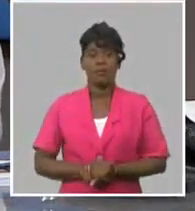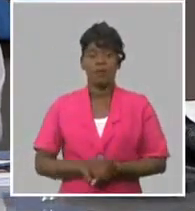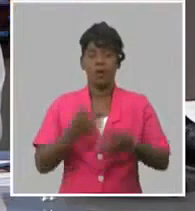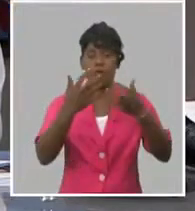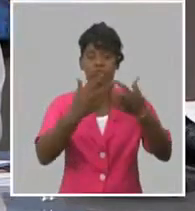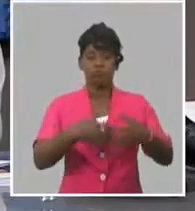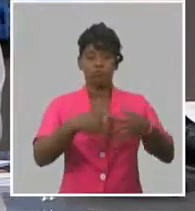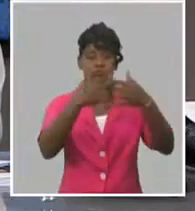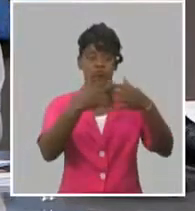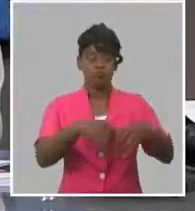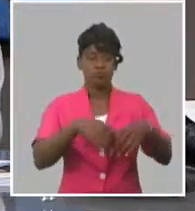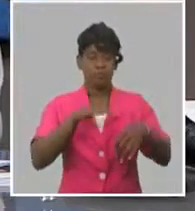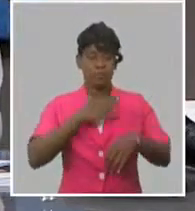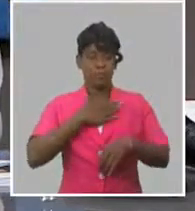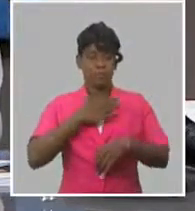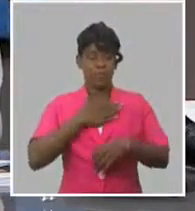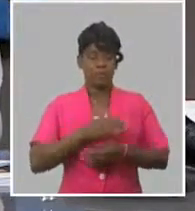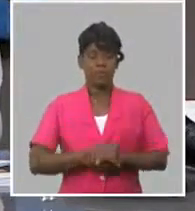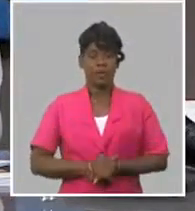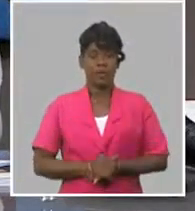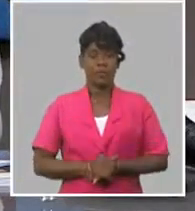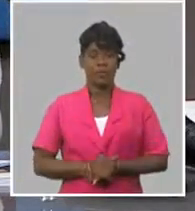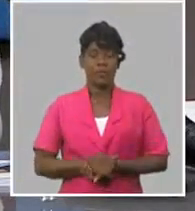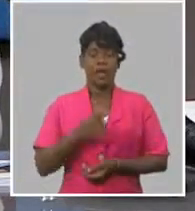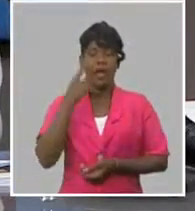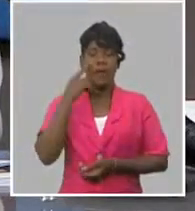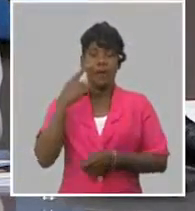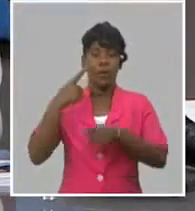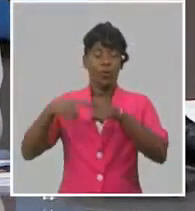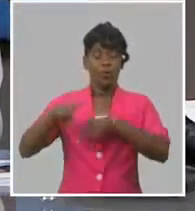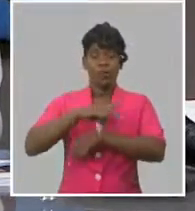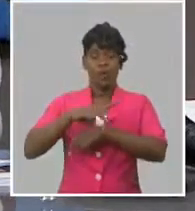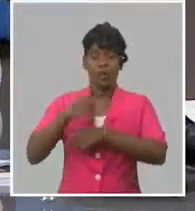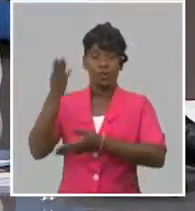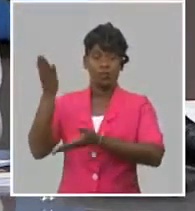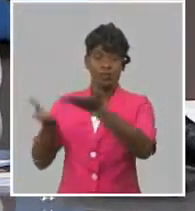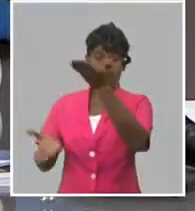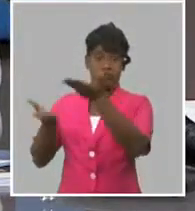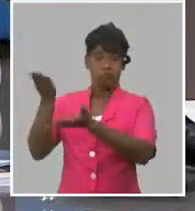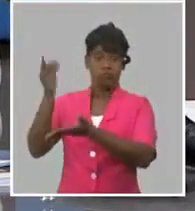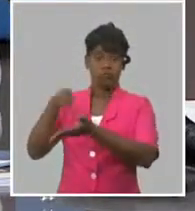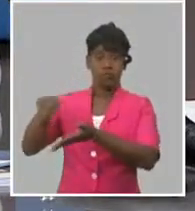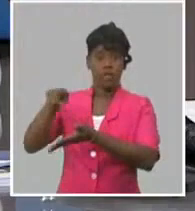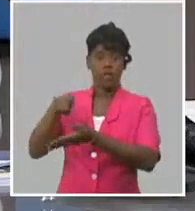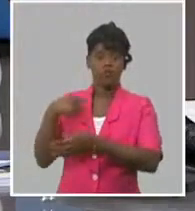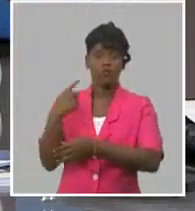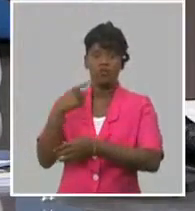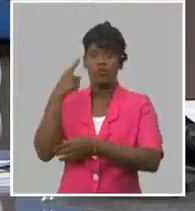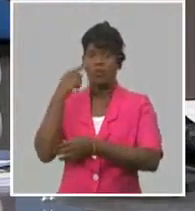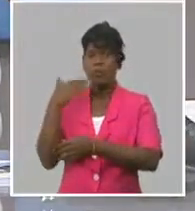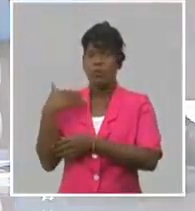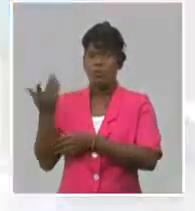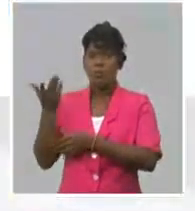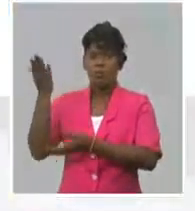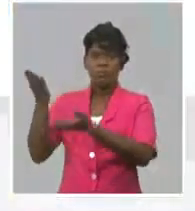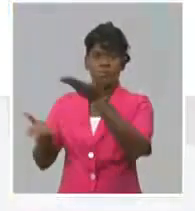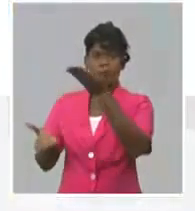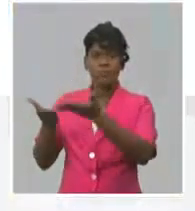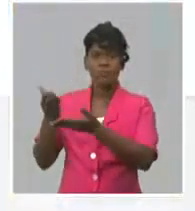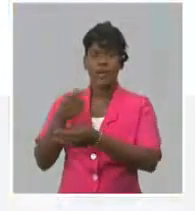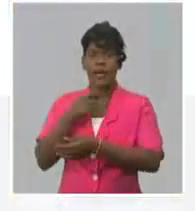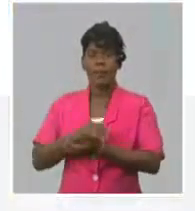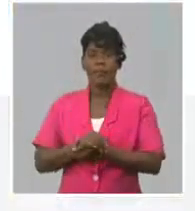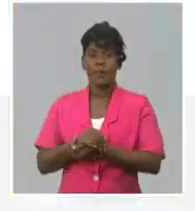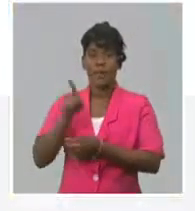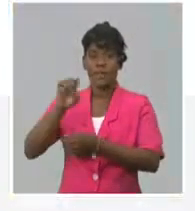producción es competitiva en el mundo, hemos buscado una solución técnica, que decimos ficha costo